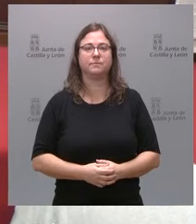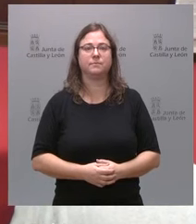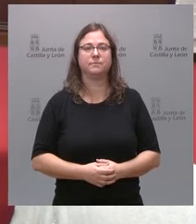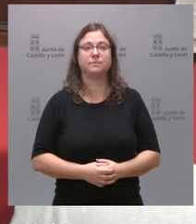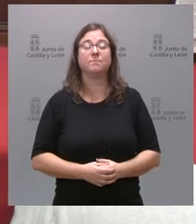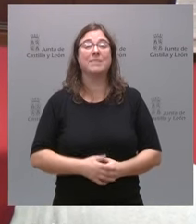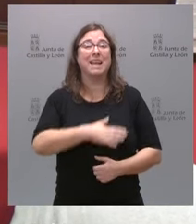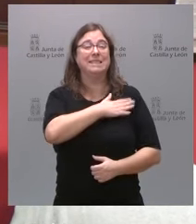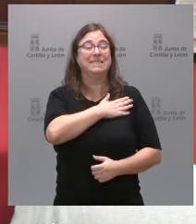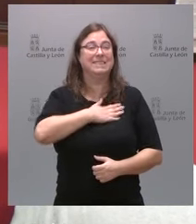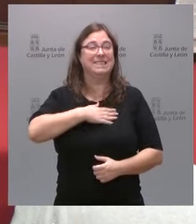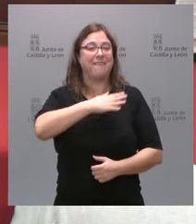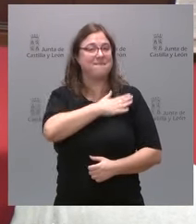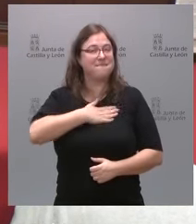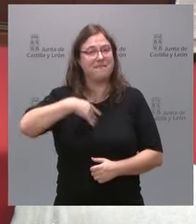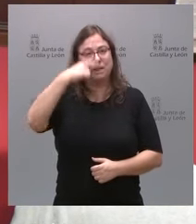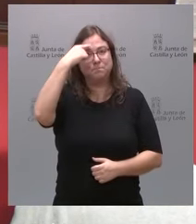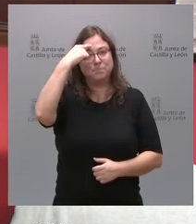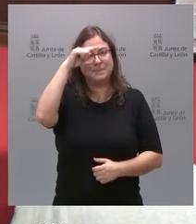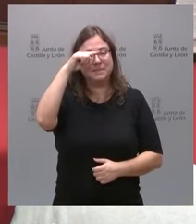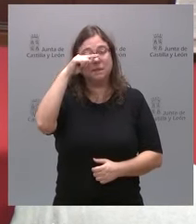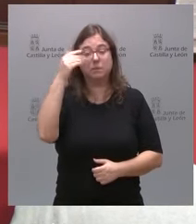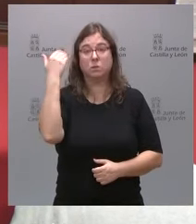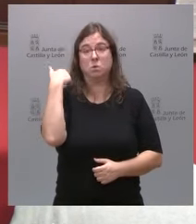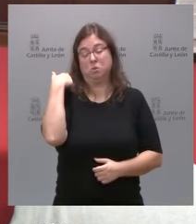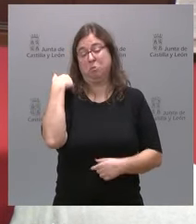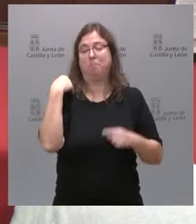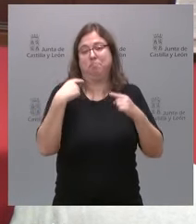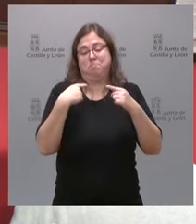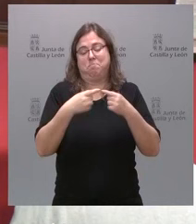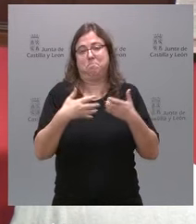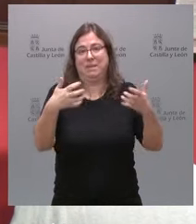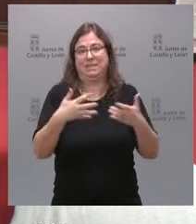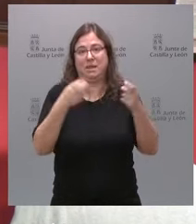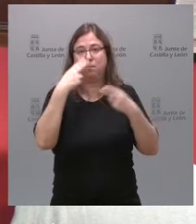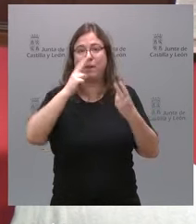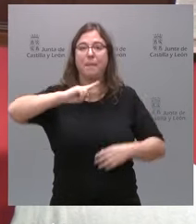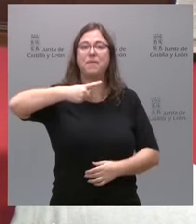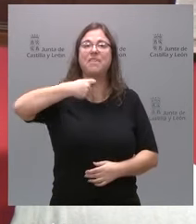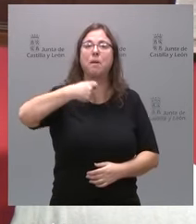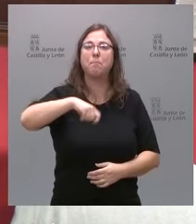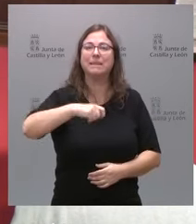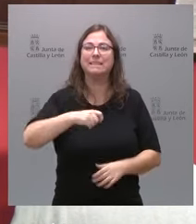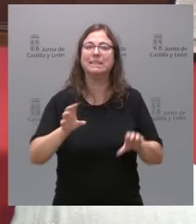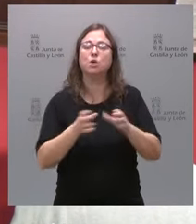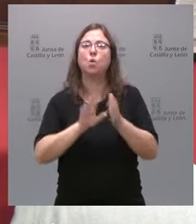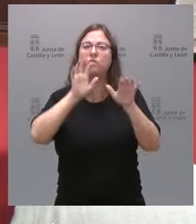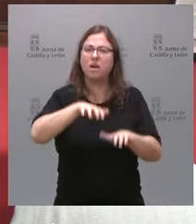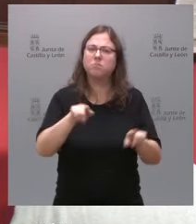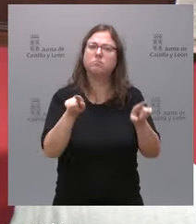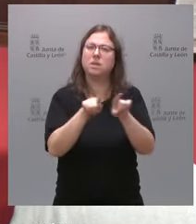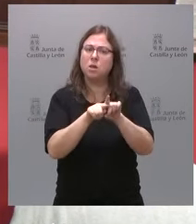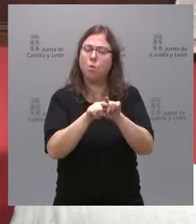Me gustaría saber en los últimos mensajes publicados por el vicepresidente de la Junta si tienen, esmarcan la posición de